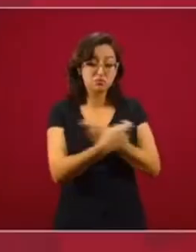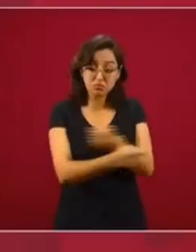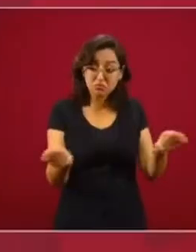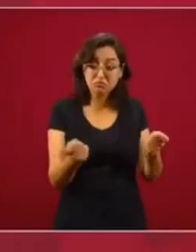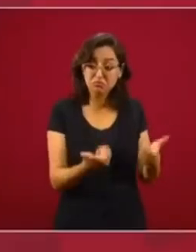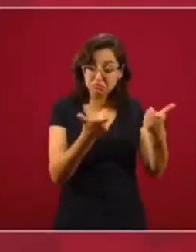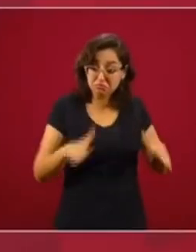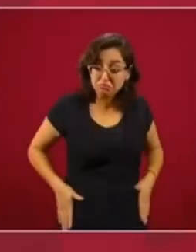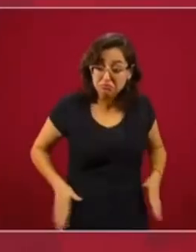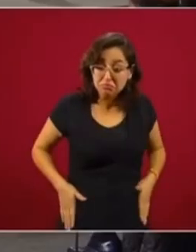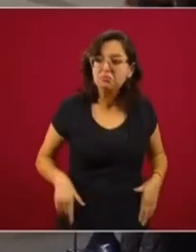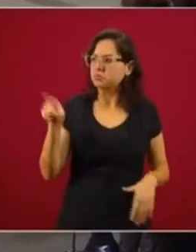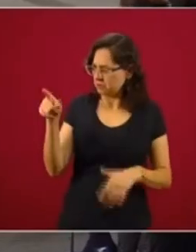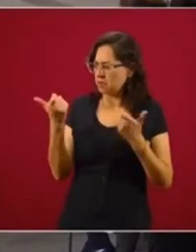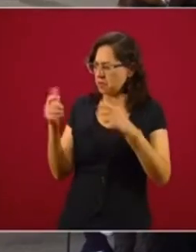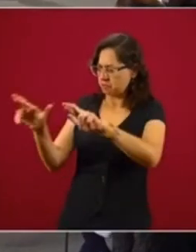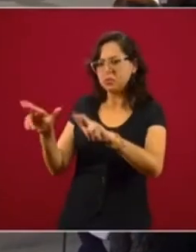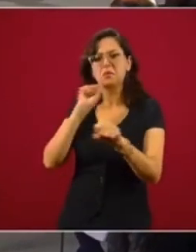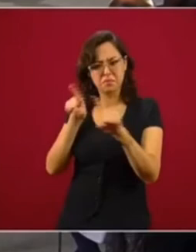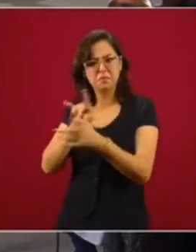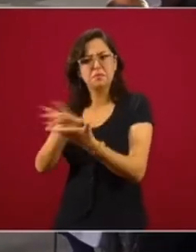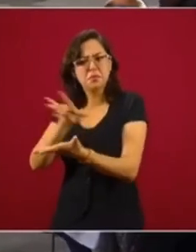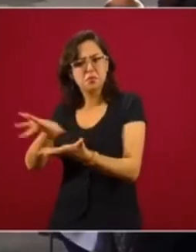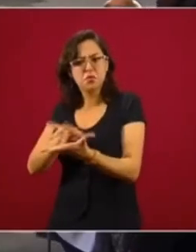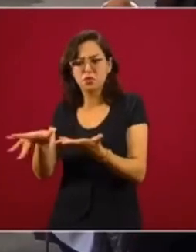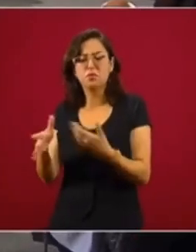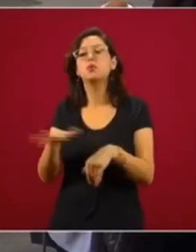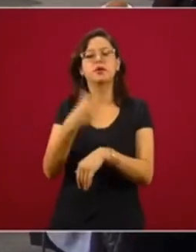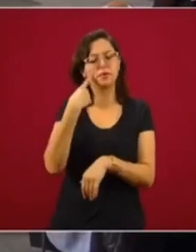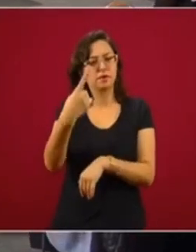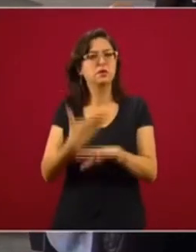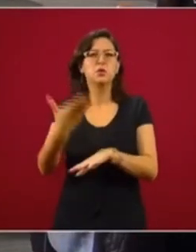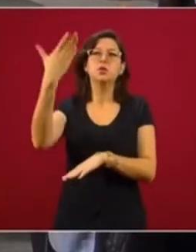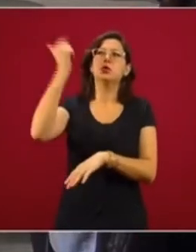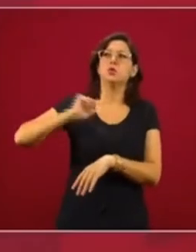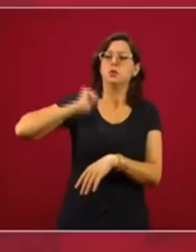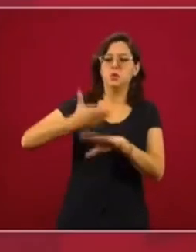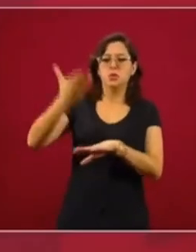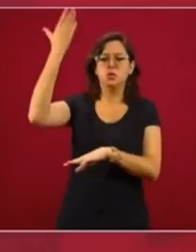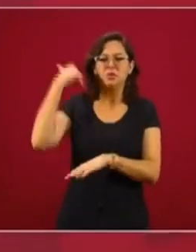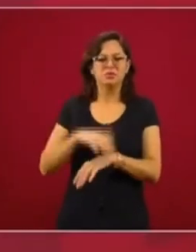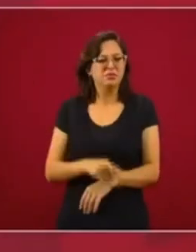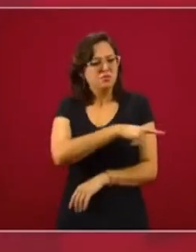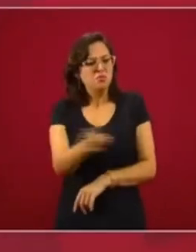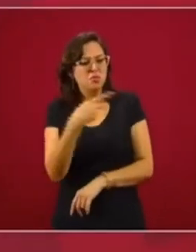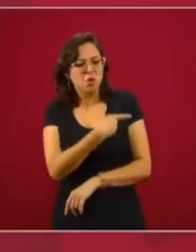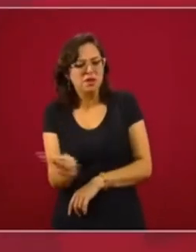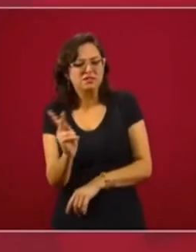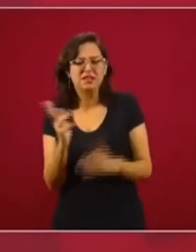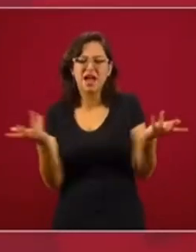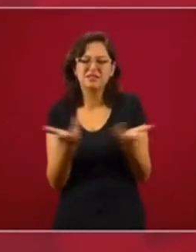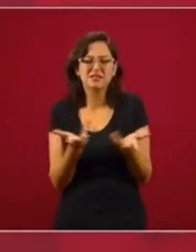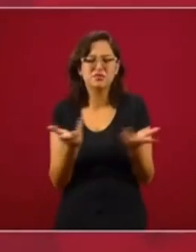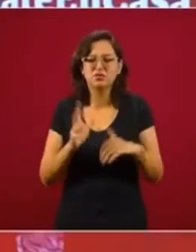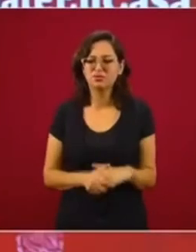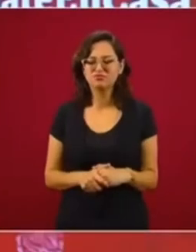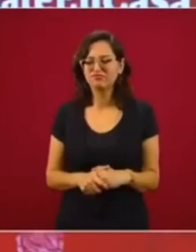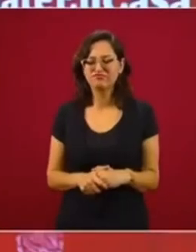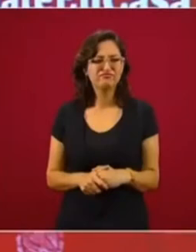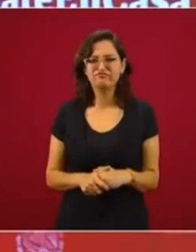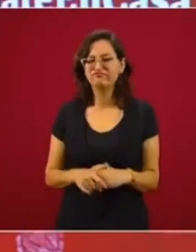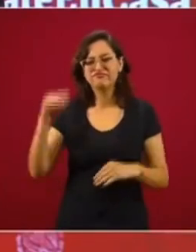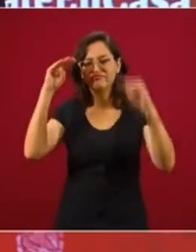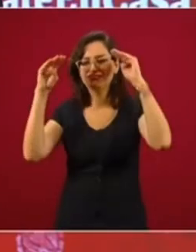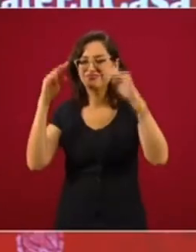político. Antes se decía desde hace muchos años, siglos, se decía que haremos con los pobres. Ahora no es así,